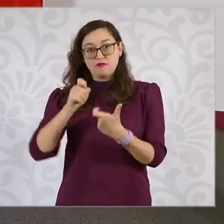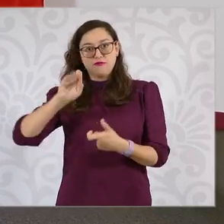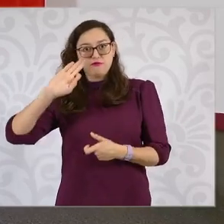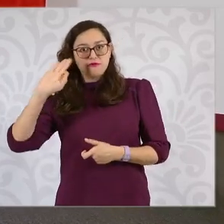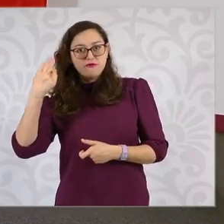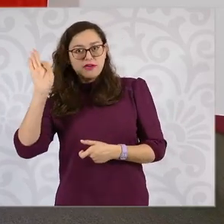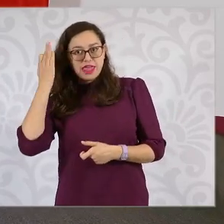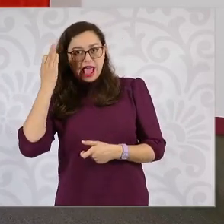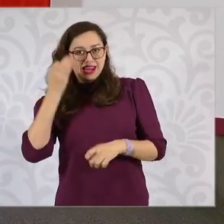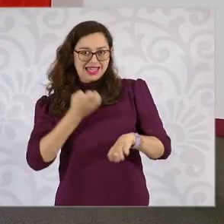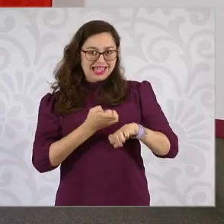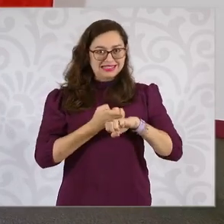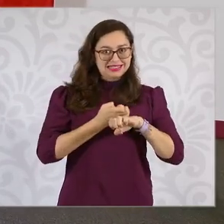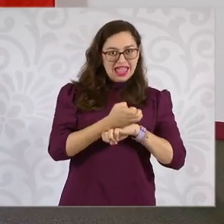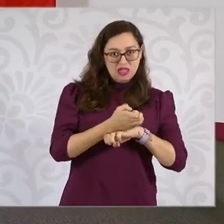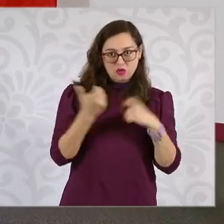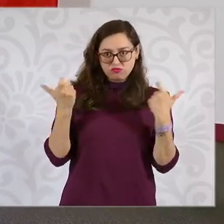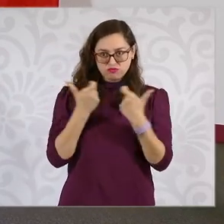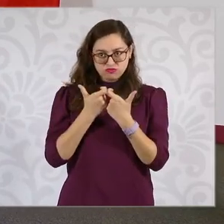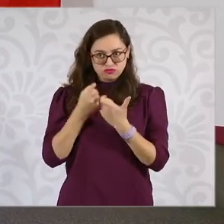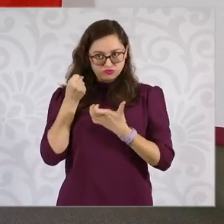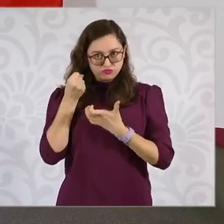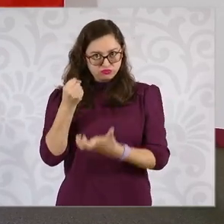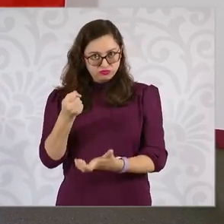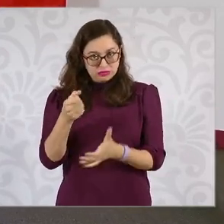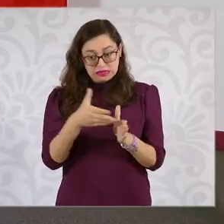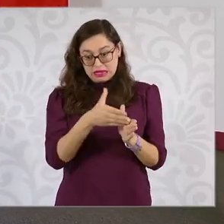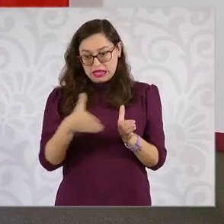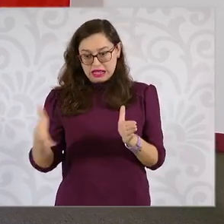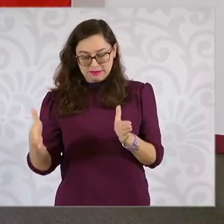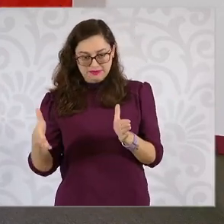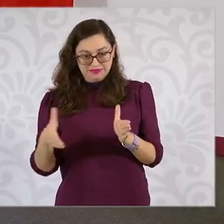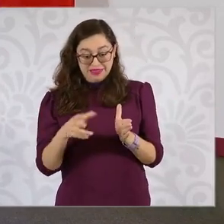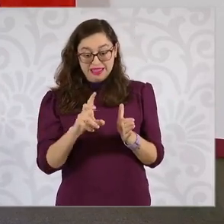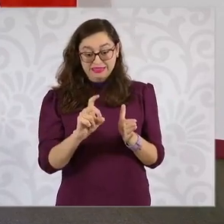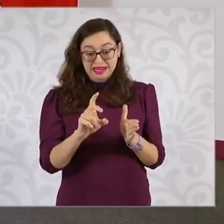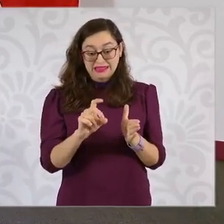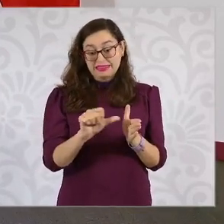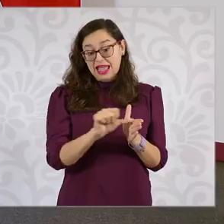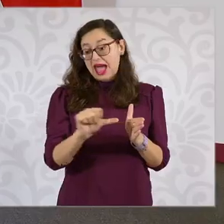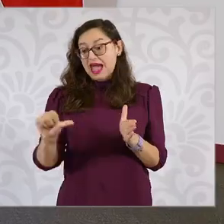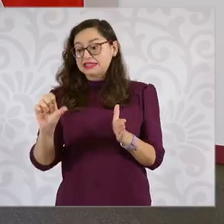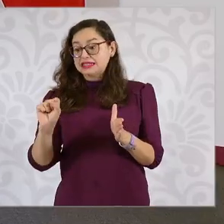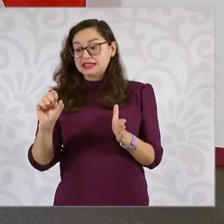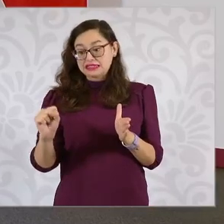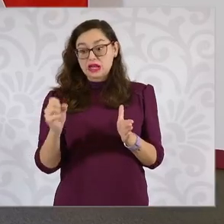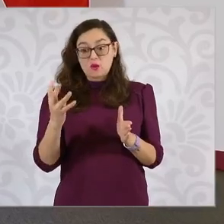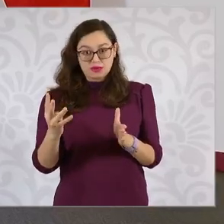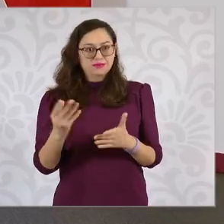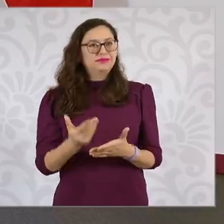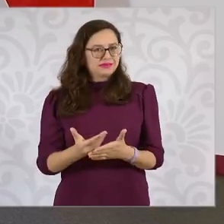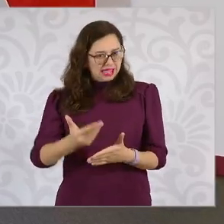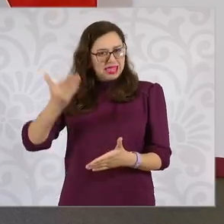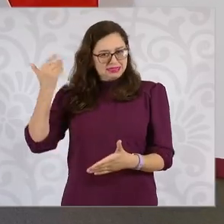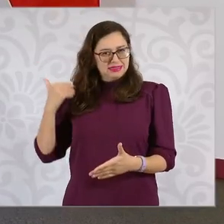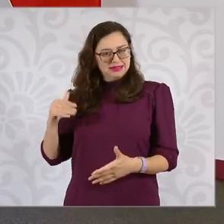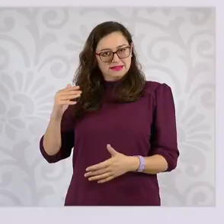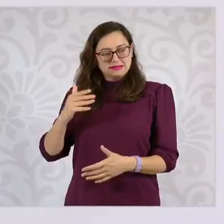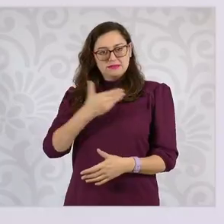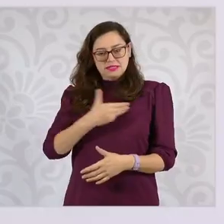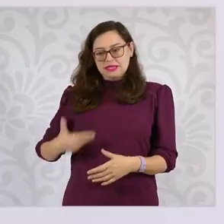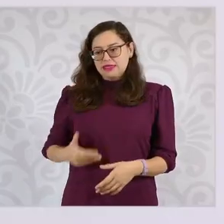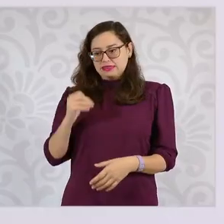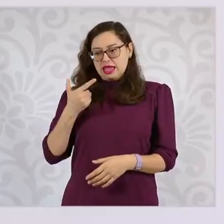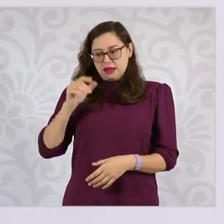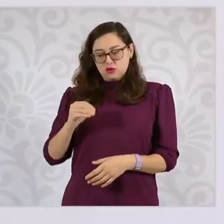un convenio con el entonces presidente Andrés Manuel López Obrador para que la mitad la pusiera el gobierno de la